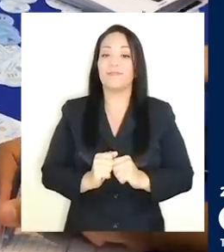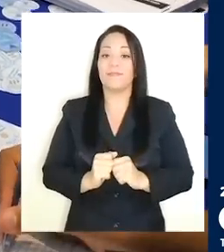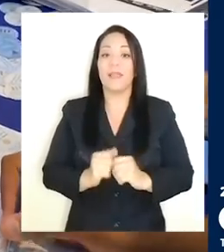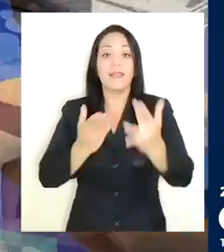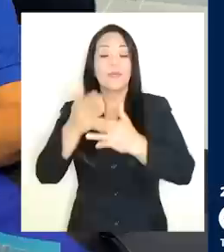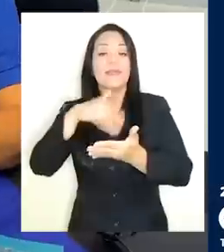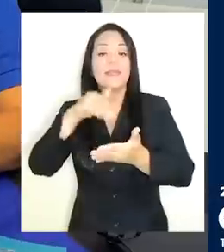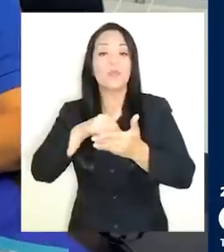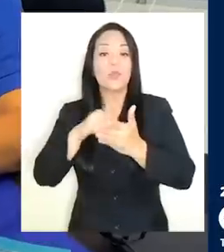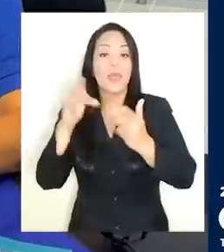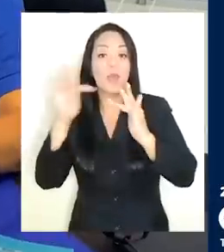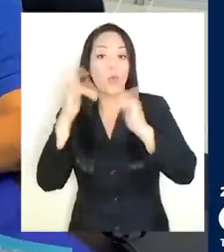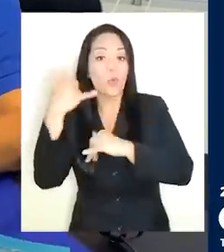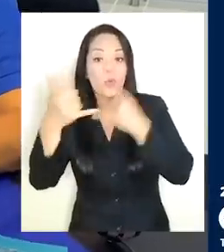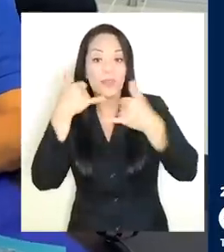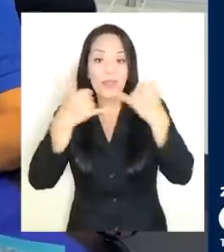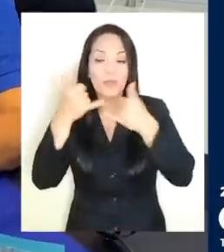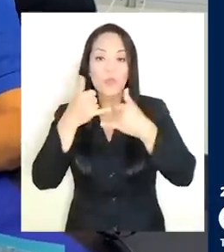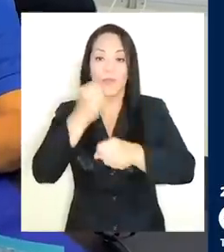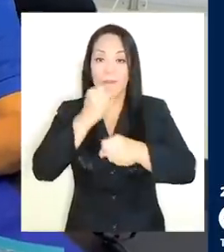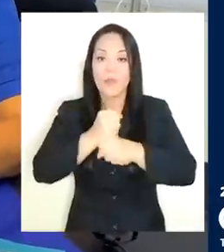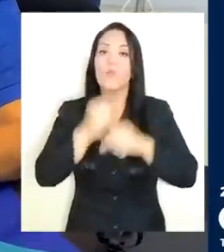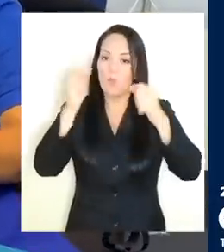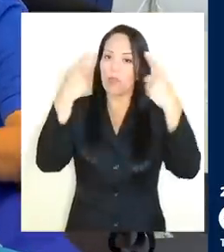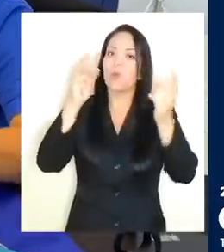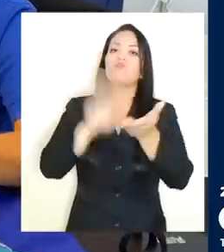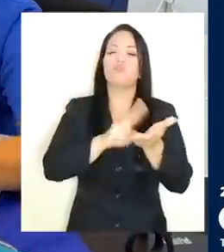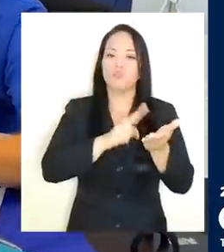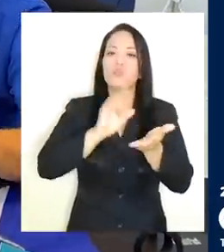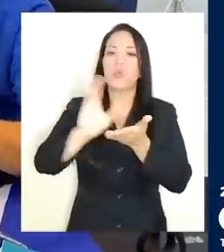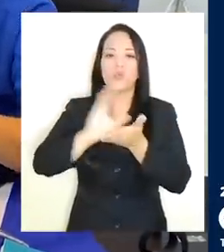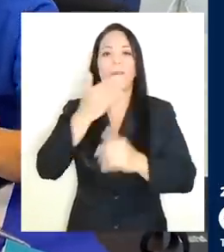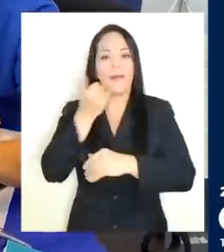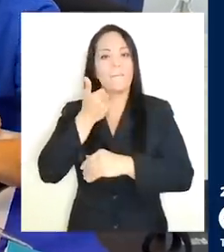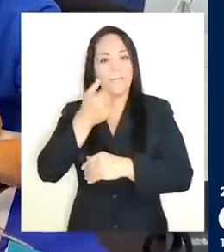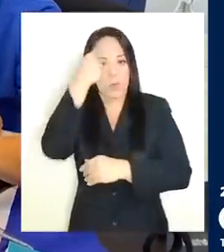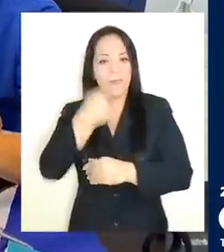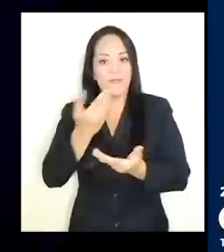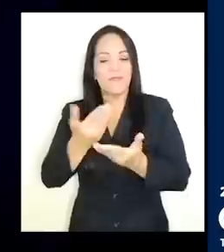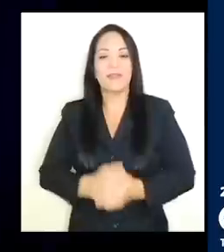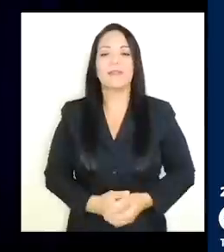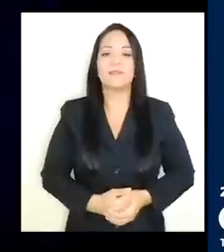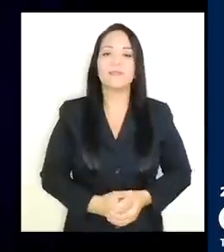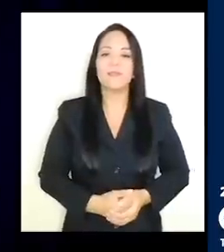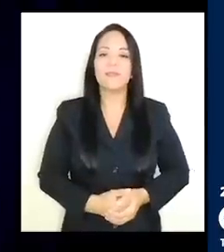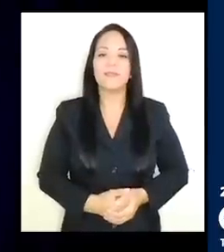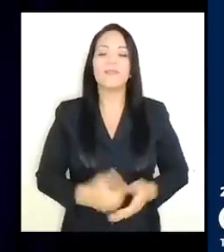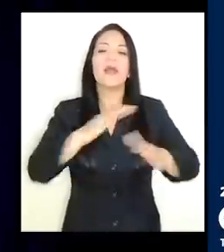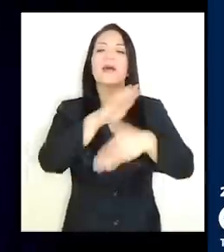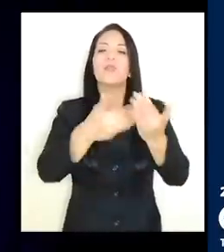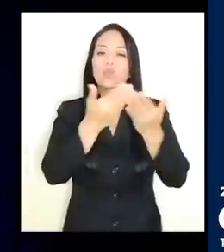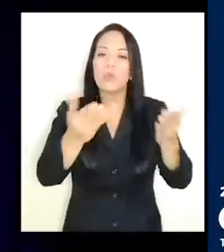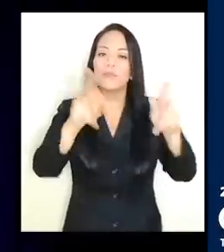Centro de Contacto de la Agencia Nacional de Empleo pueden ubicar estos cupos y matricularlos para mejorar su perfil de empleabilidad. A todos